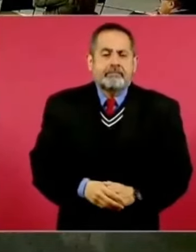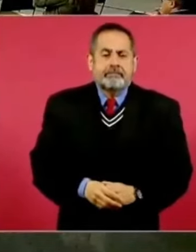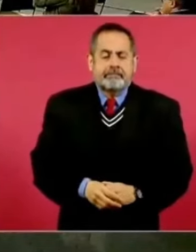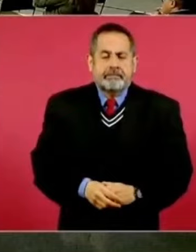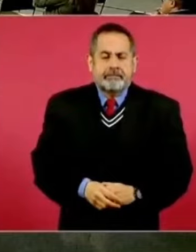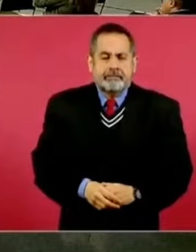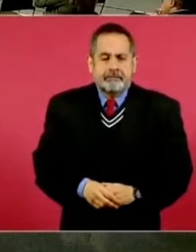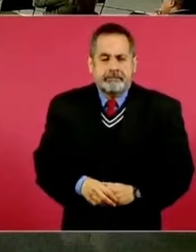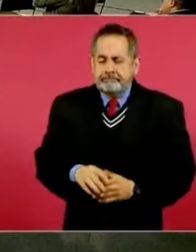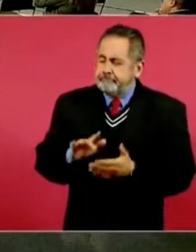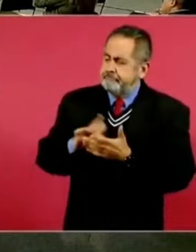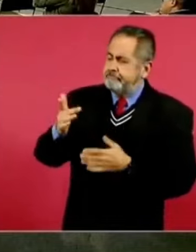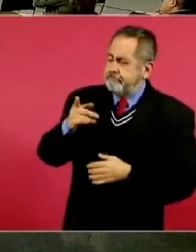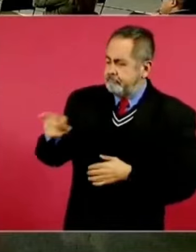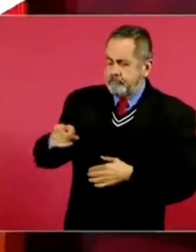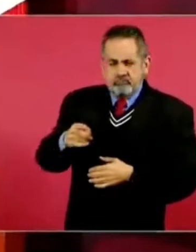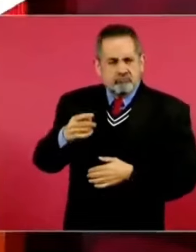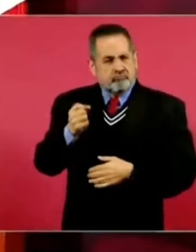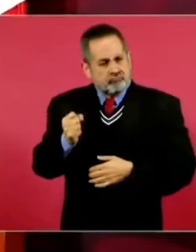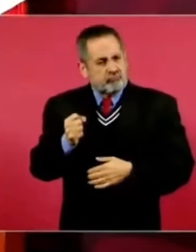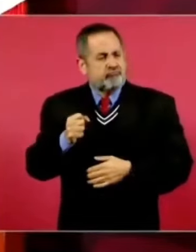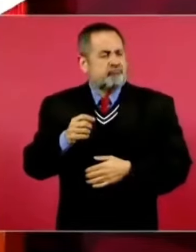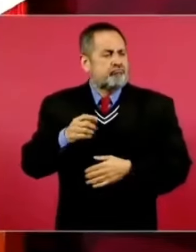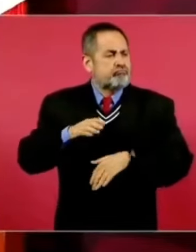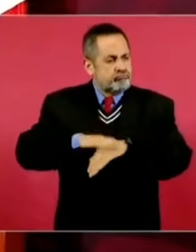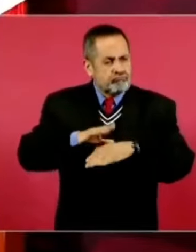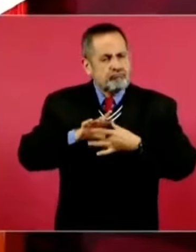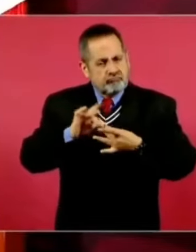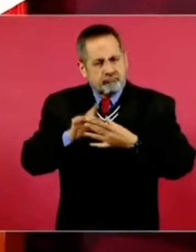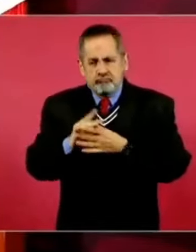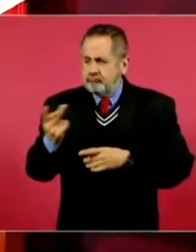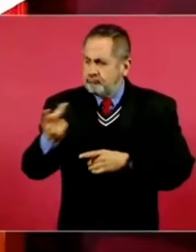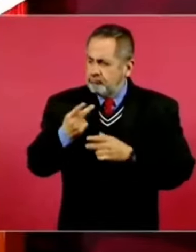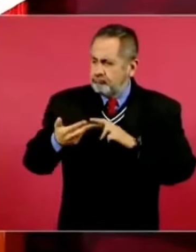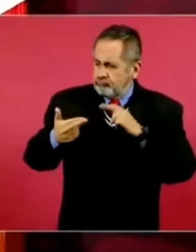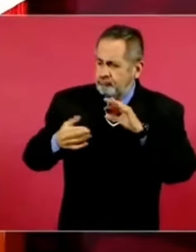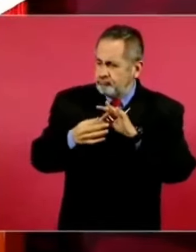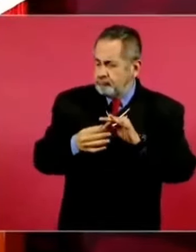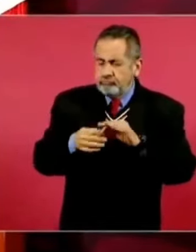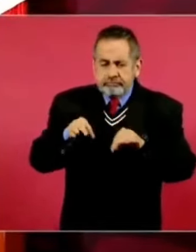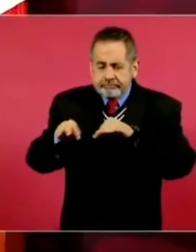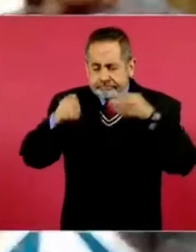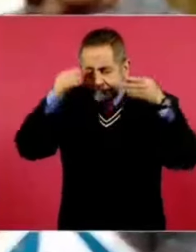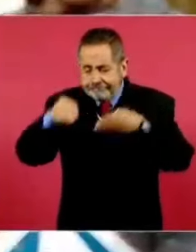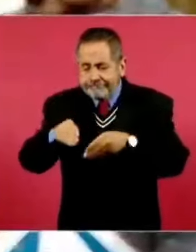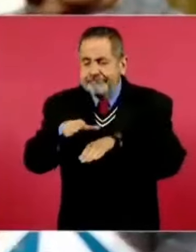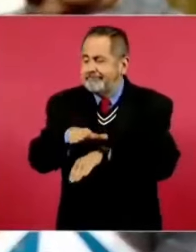Aprecio su firme dirección de reforzar nuestros esfuerzos migratorios conjuntos.